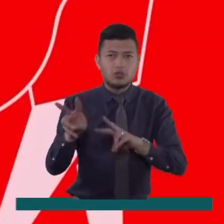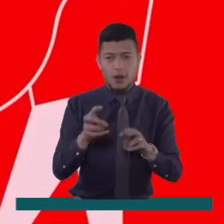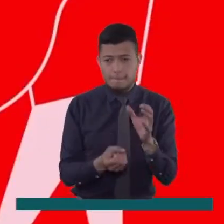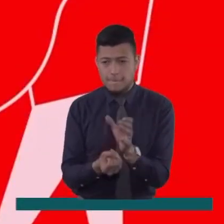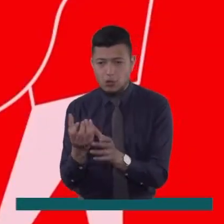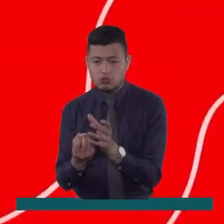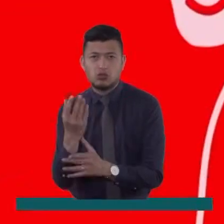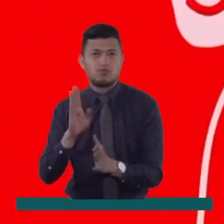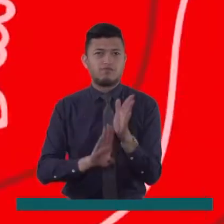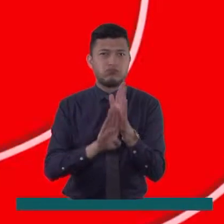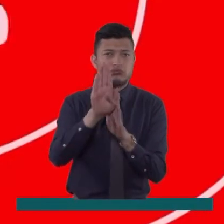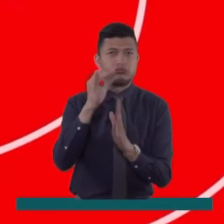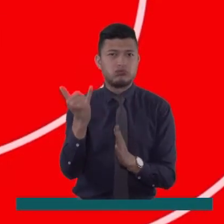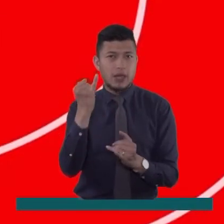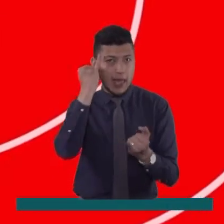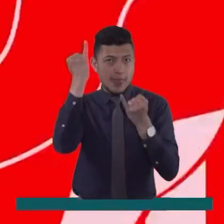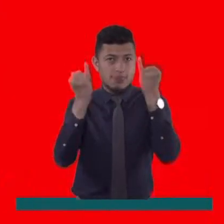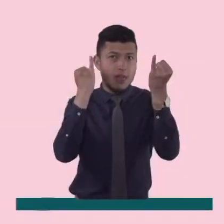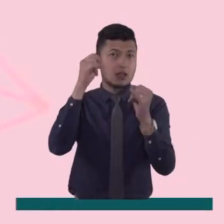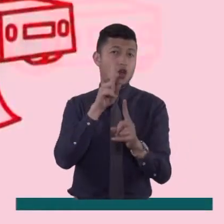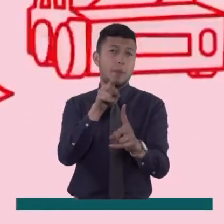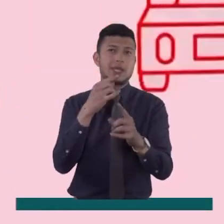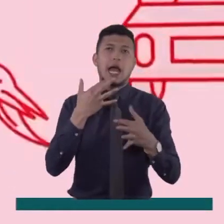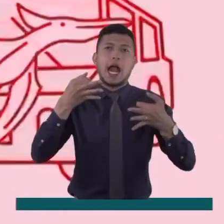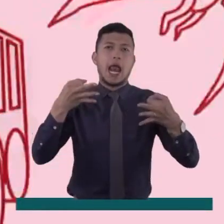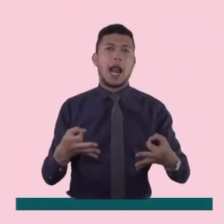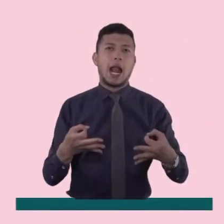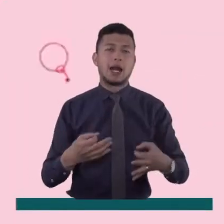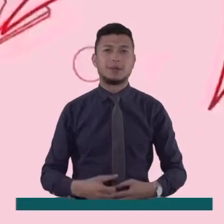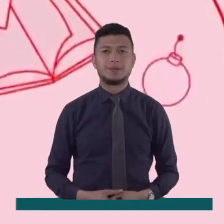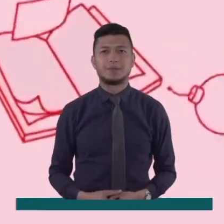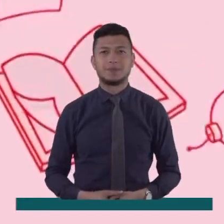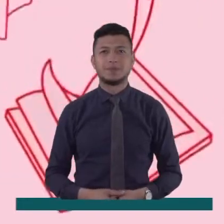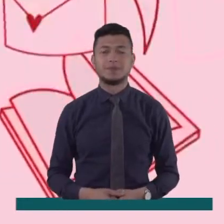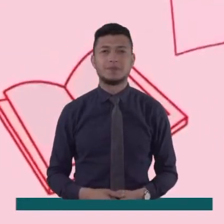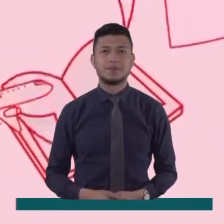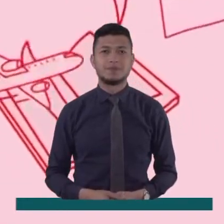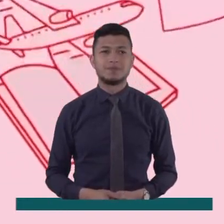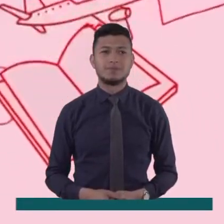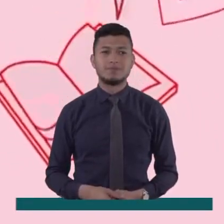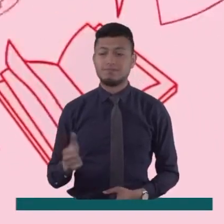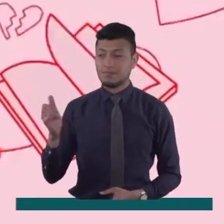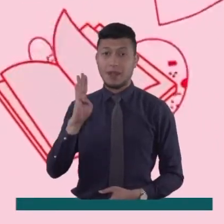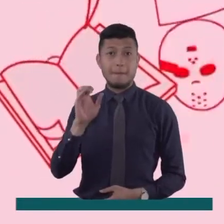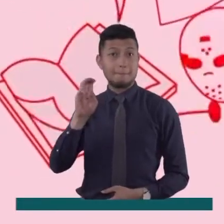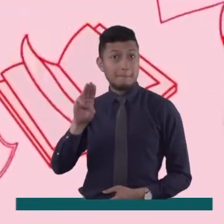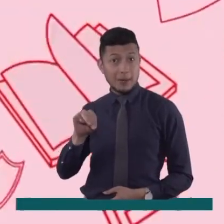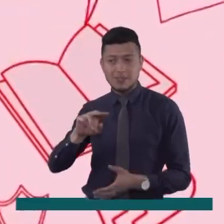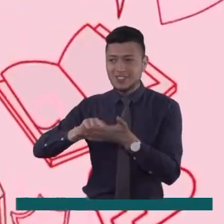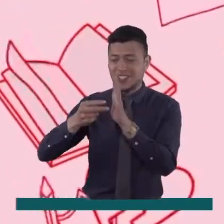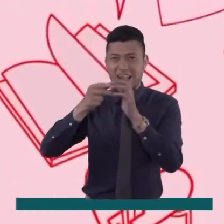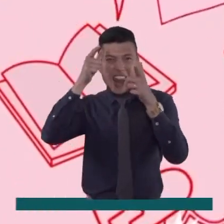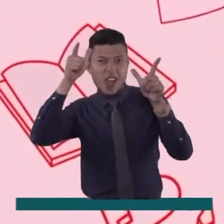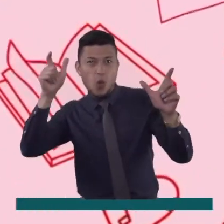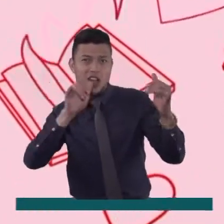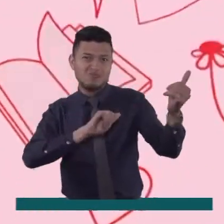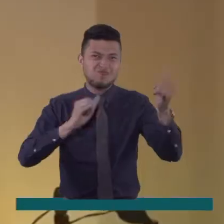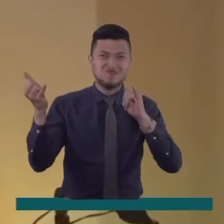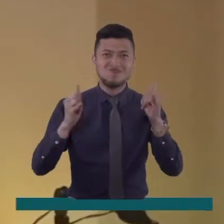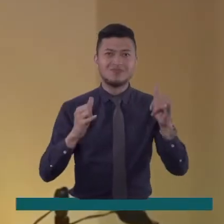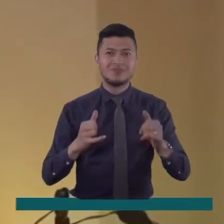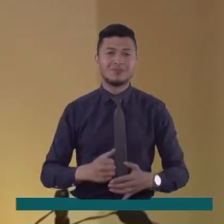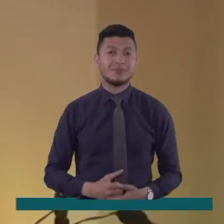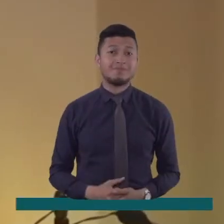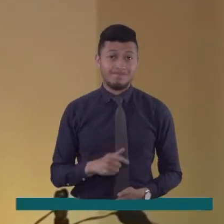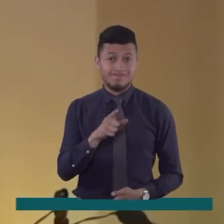y desarrollo para que todas las ideas se conviertan en una realidad. BAM es el lenguaje de los que hablan en imágenes. Para que